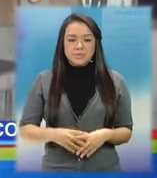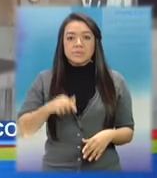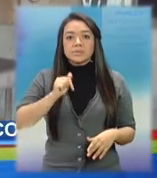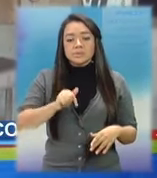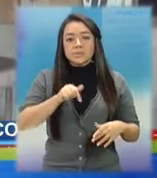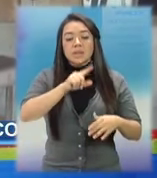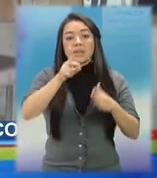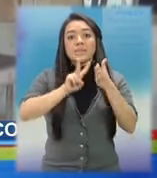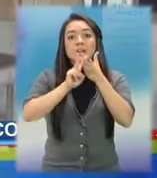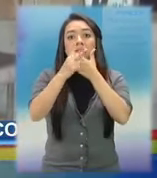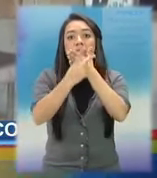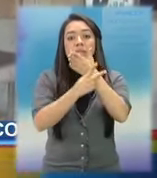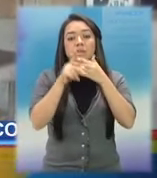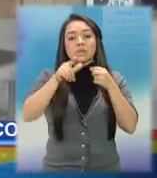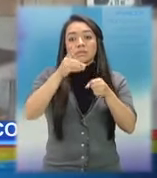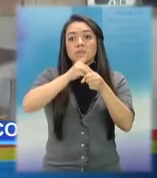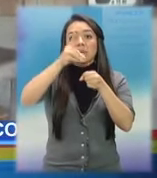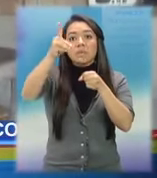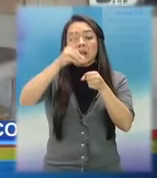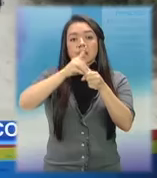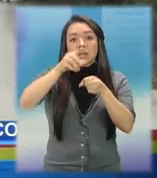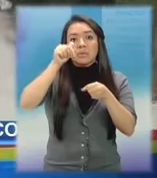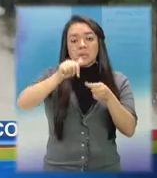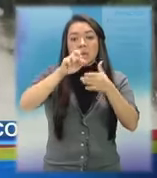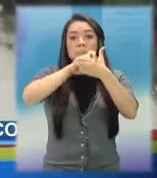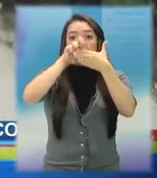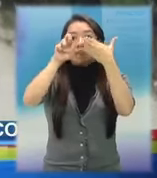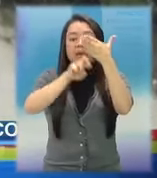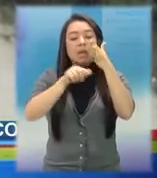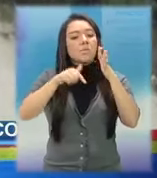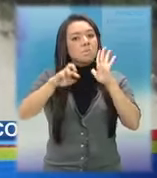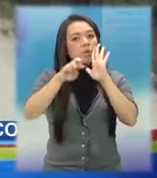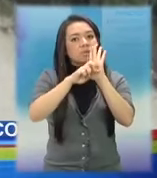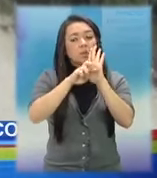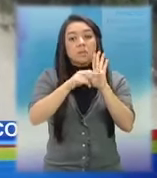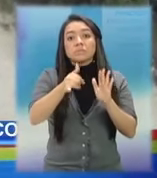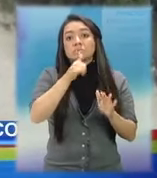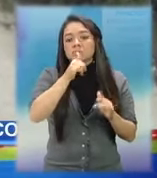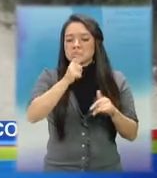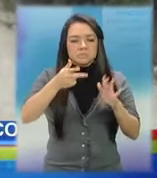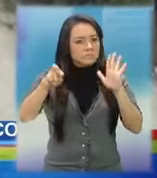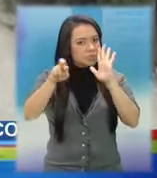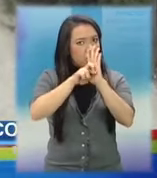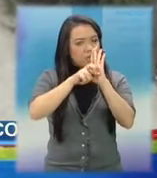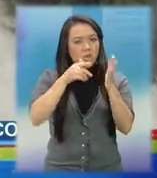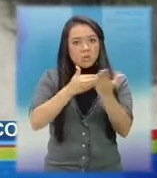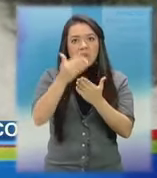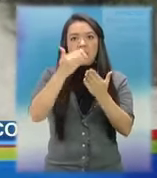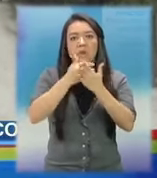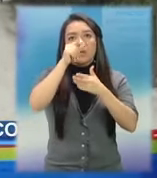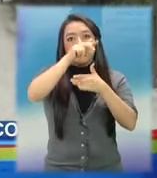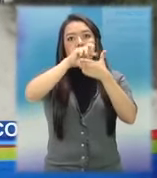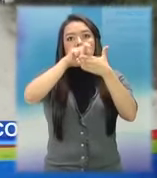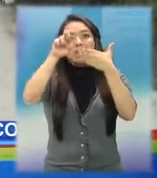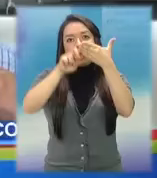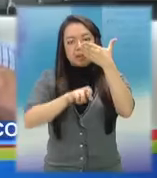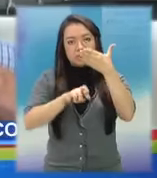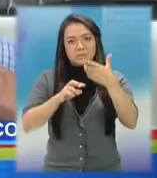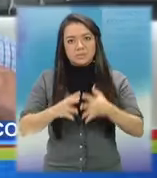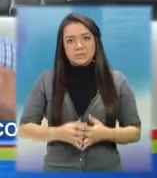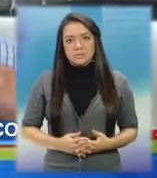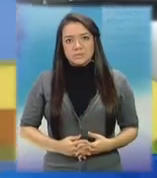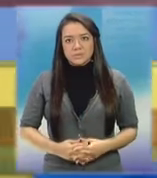Vecinos de la aldea La Cabanerita, en San Benito Petén, prohíben por decisión unánime venta de licor y bebidas embriagantes.